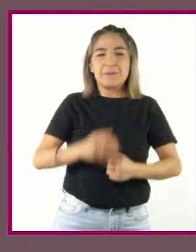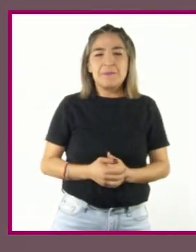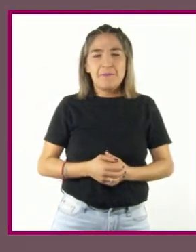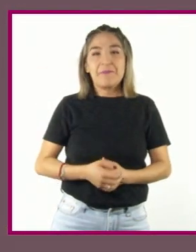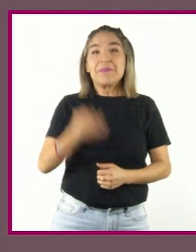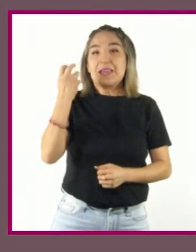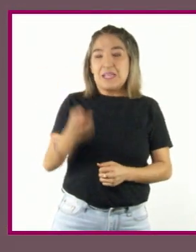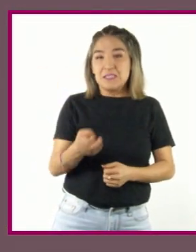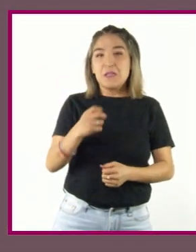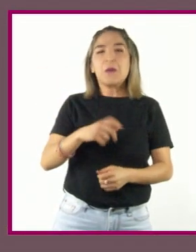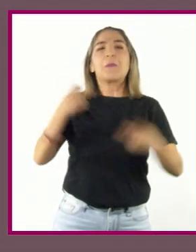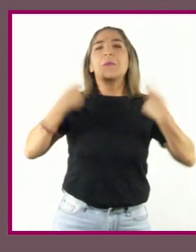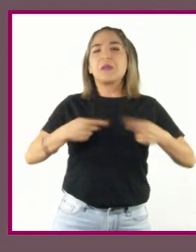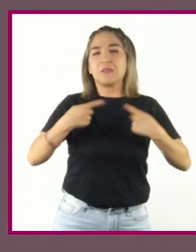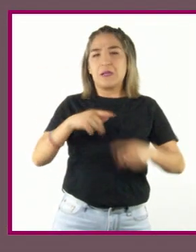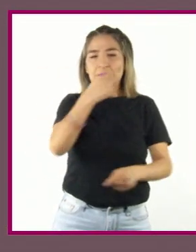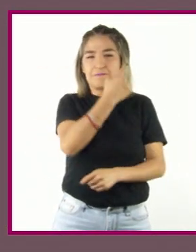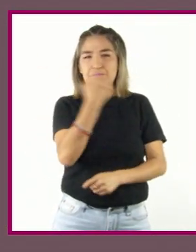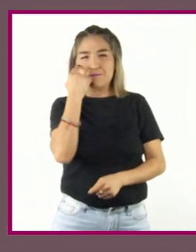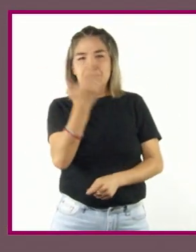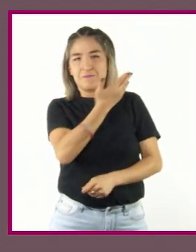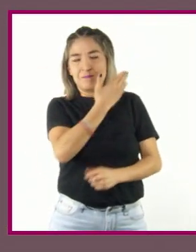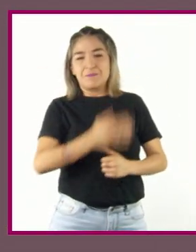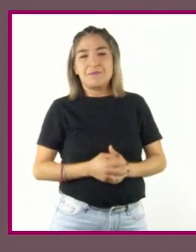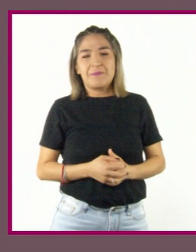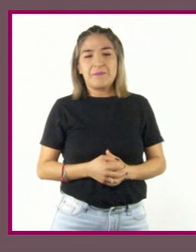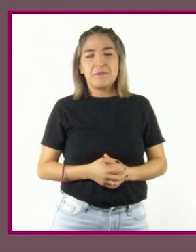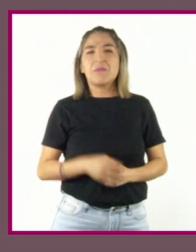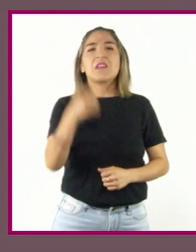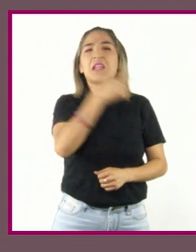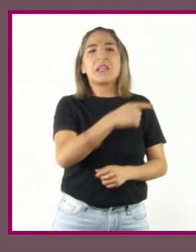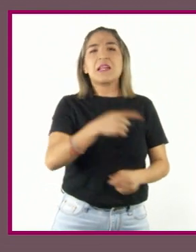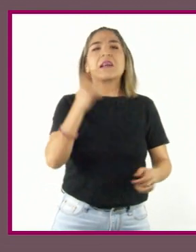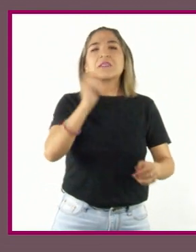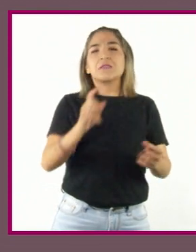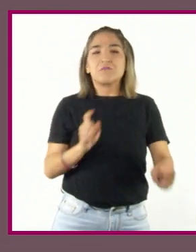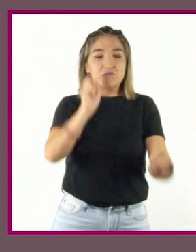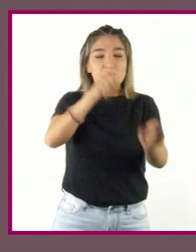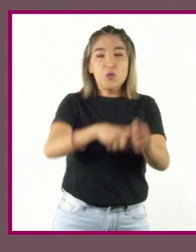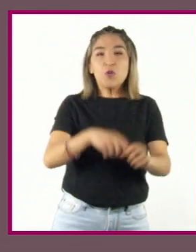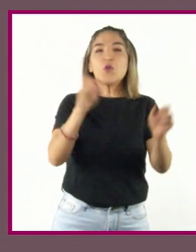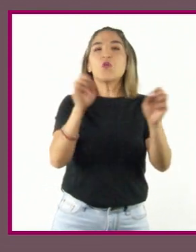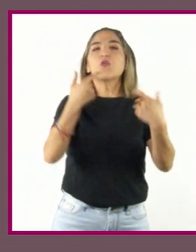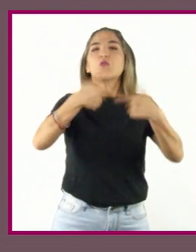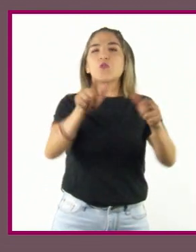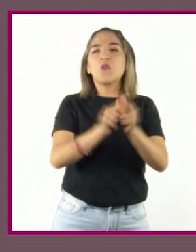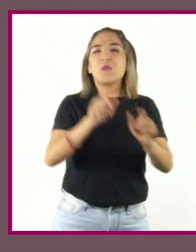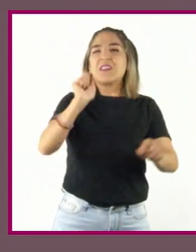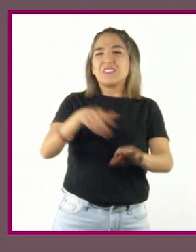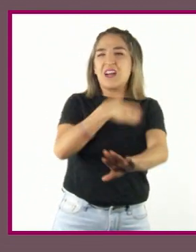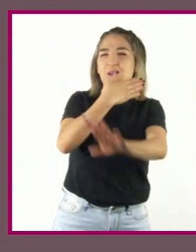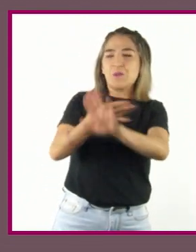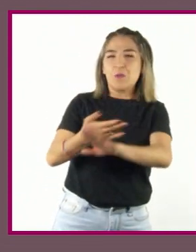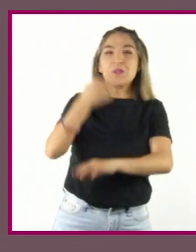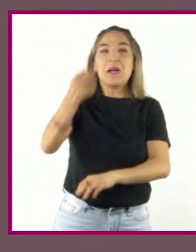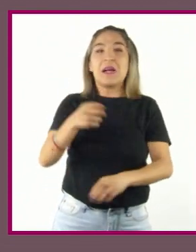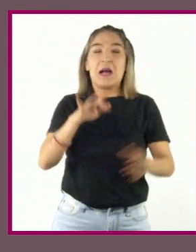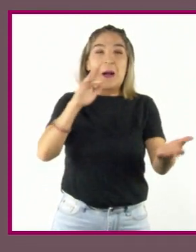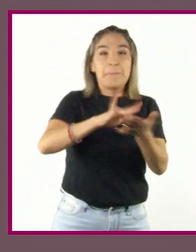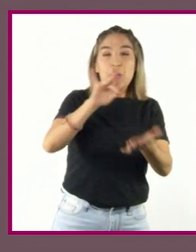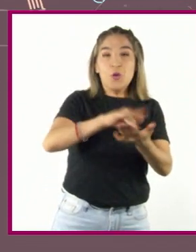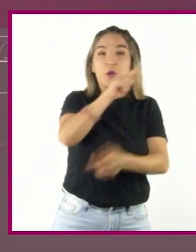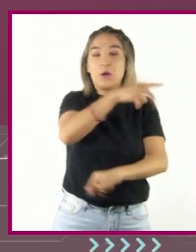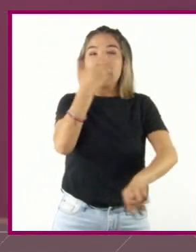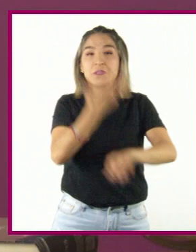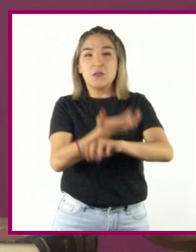Algunos de estos personajes, como Osama Bin Laden, habían pertenecido a los grupos opositores que, con apoyo de los Estados Unidos